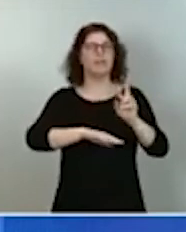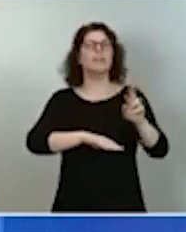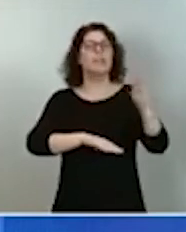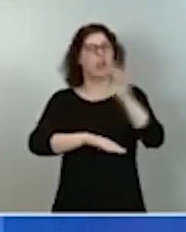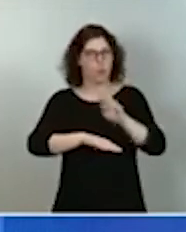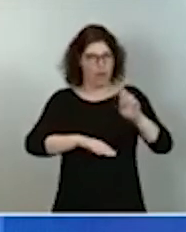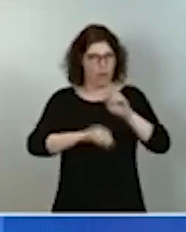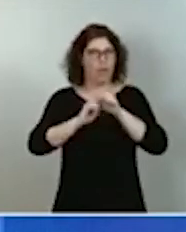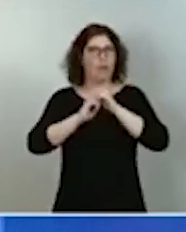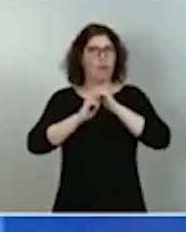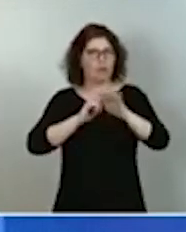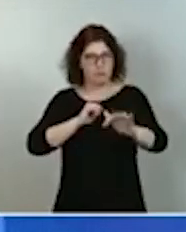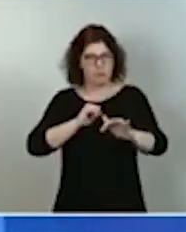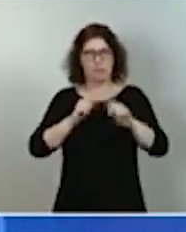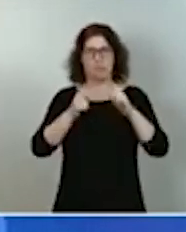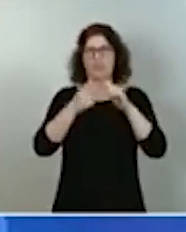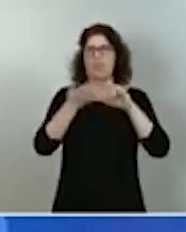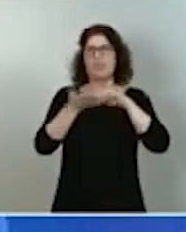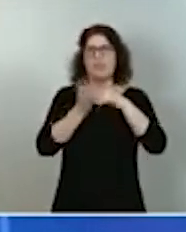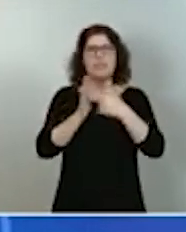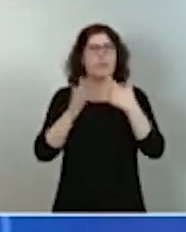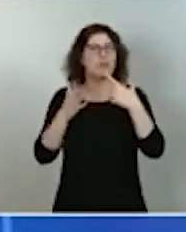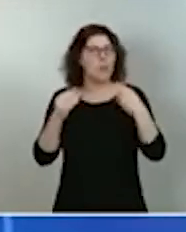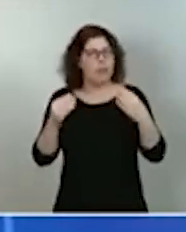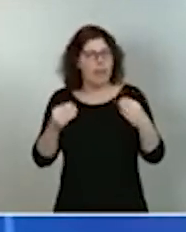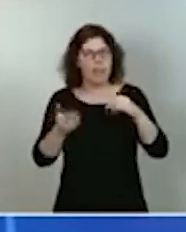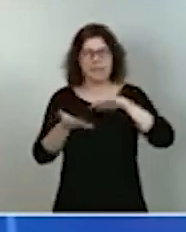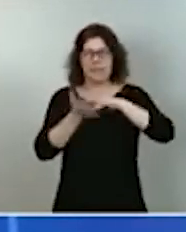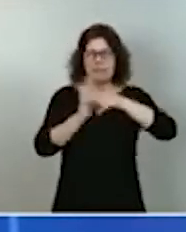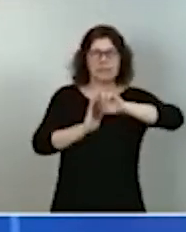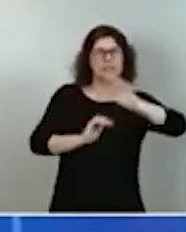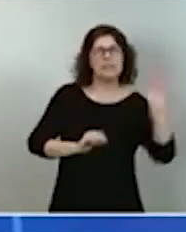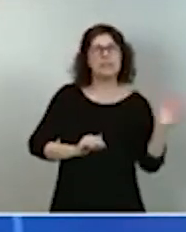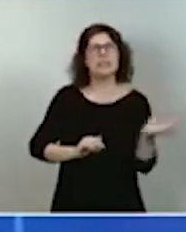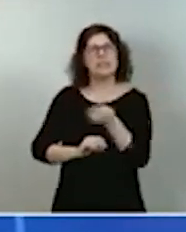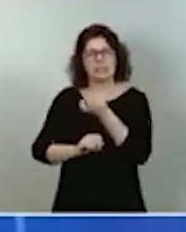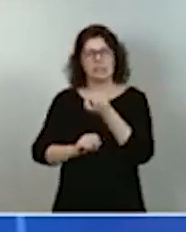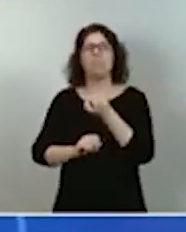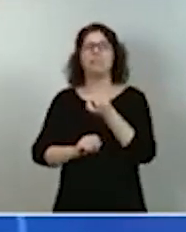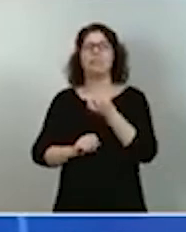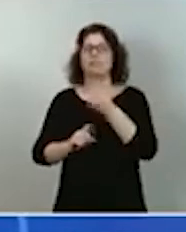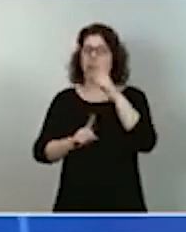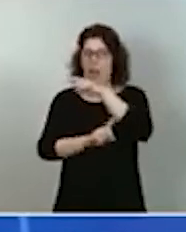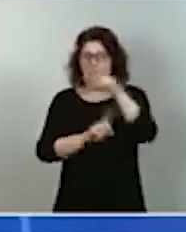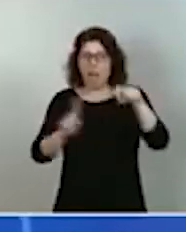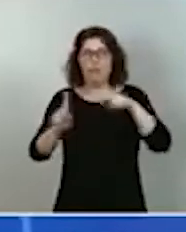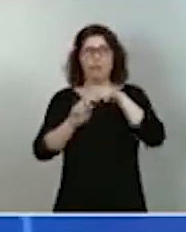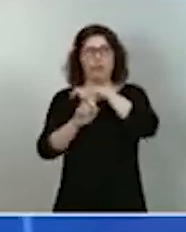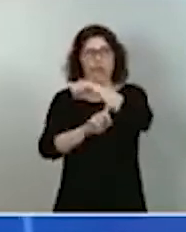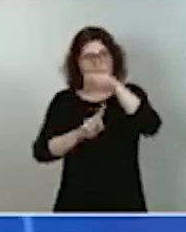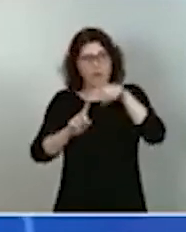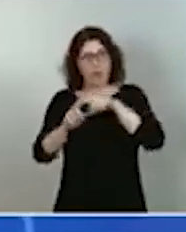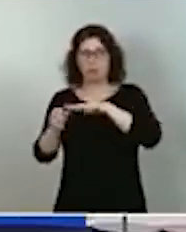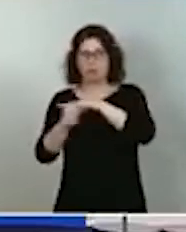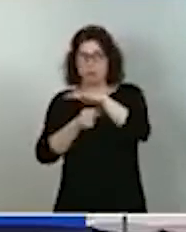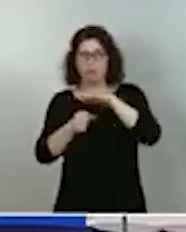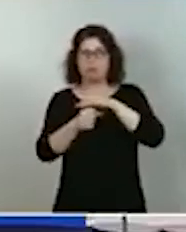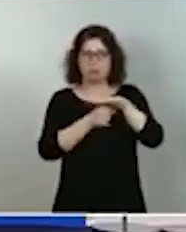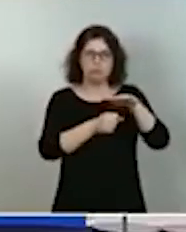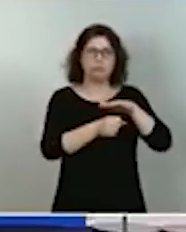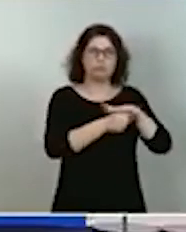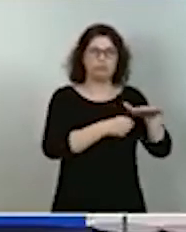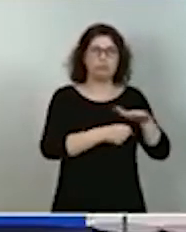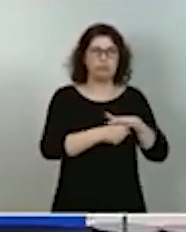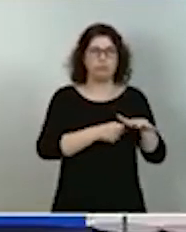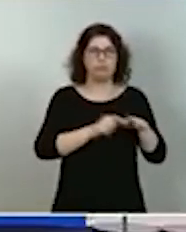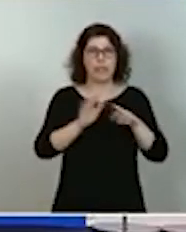sistemas dunares, humedales costeros y otras fórmulas de intervención consolidadas cada año. El 9% de los recursos de este plan